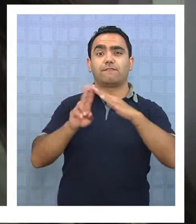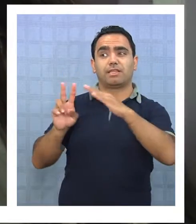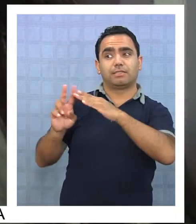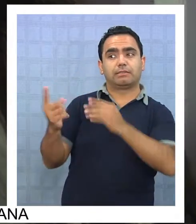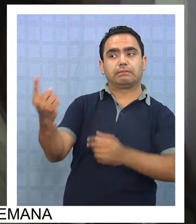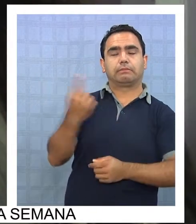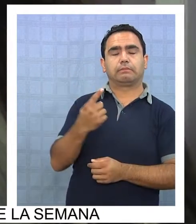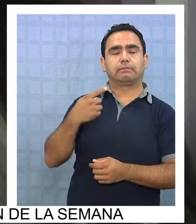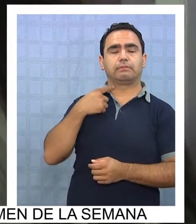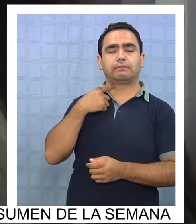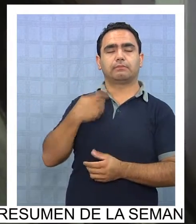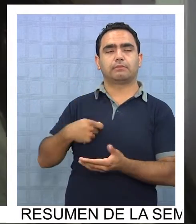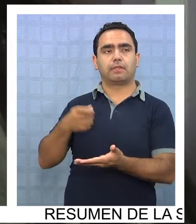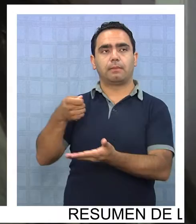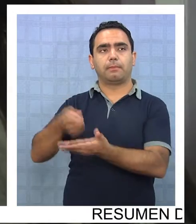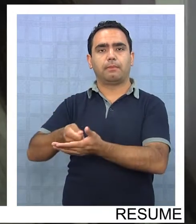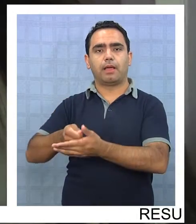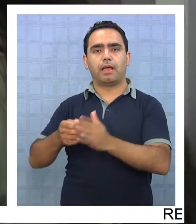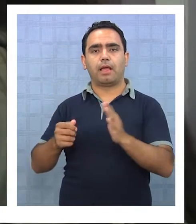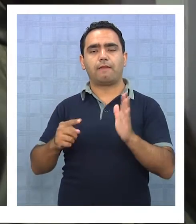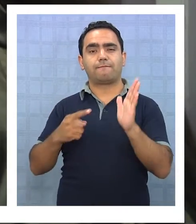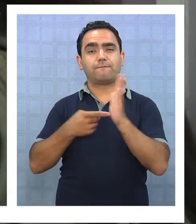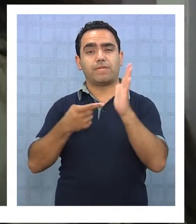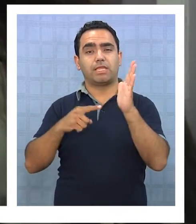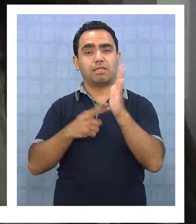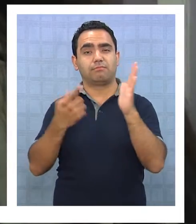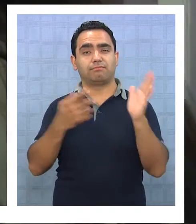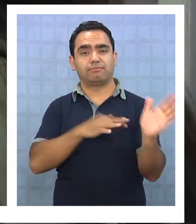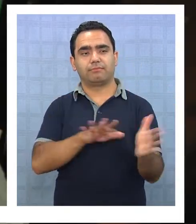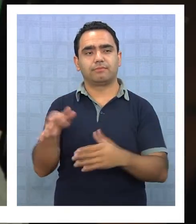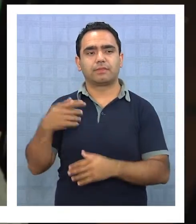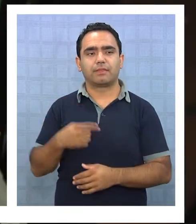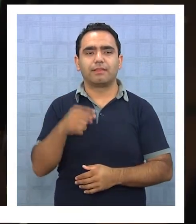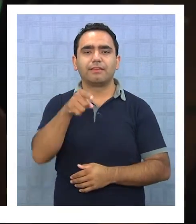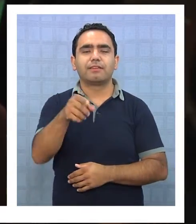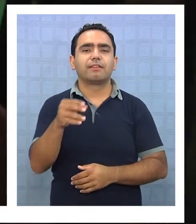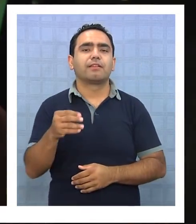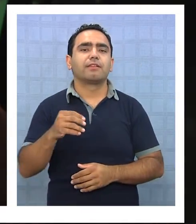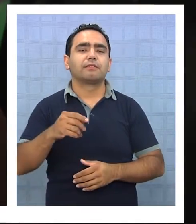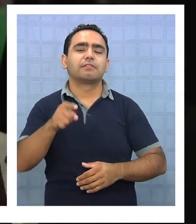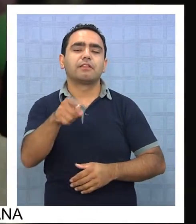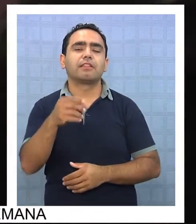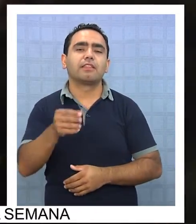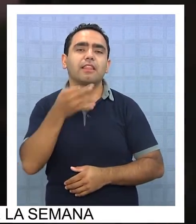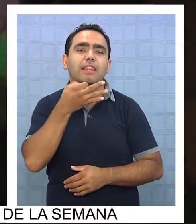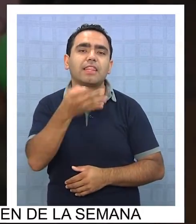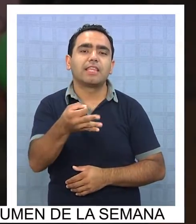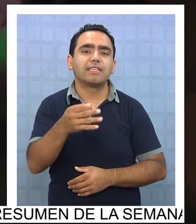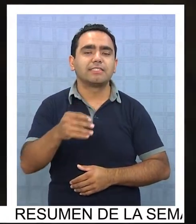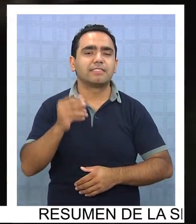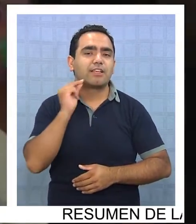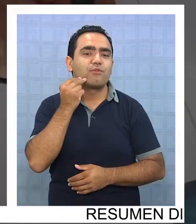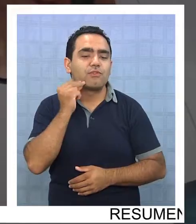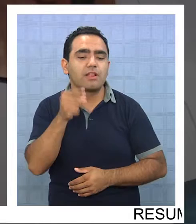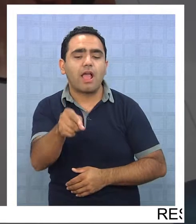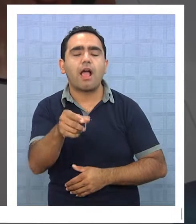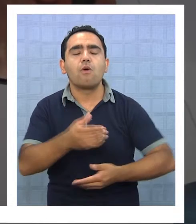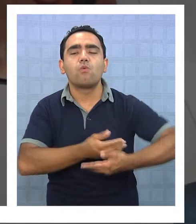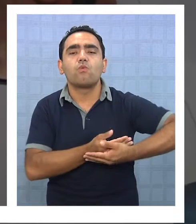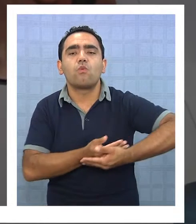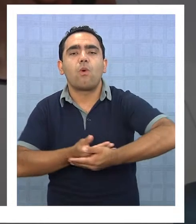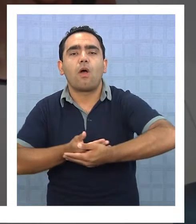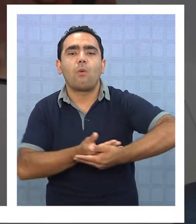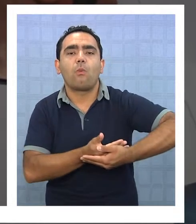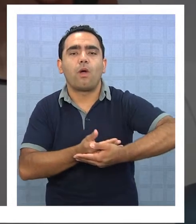Para Nora es inevitable no emocionarse a la hora de hablar de su guagua, como le dice a este jugador proveniente de una familia